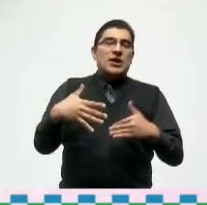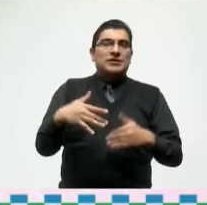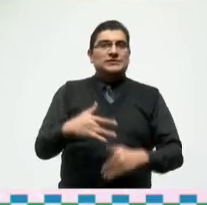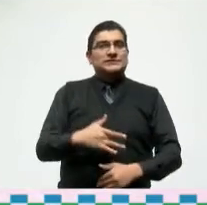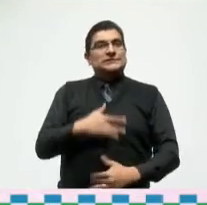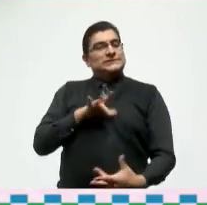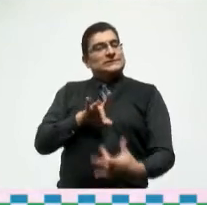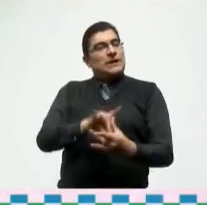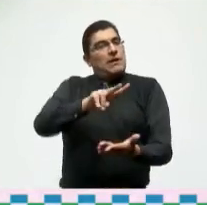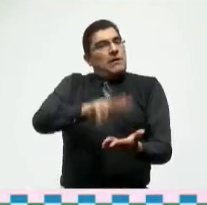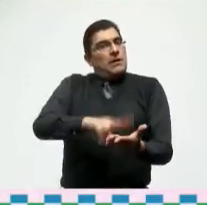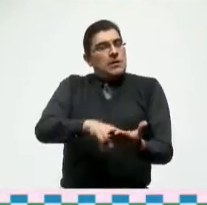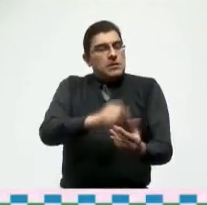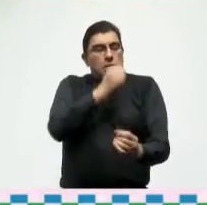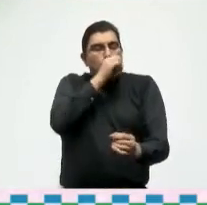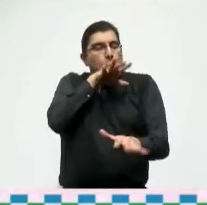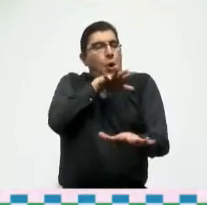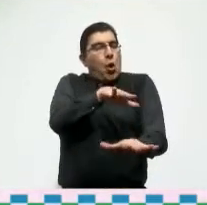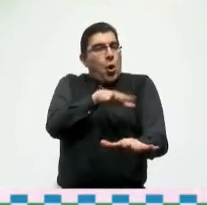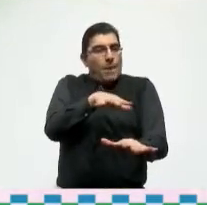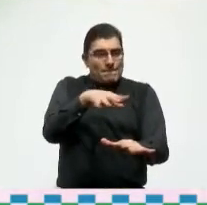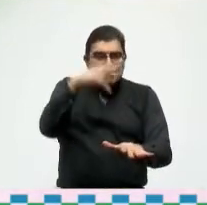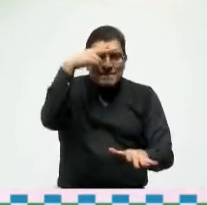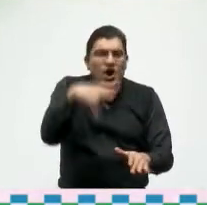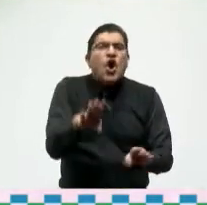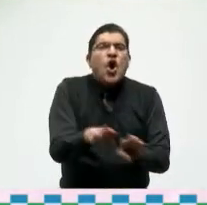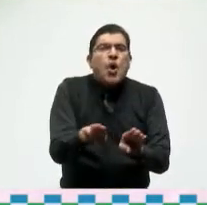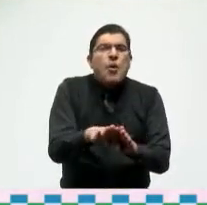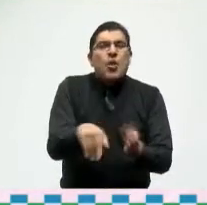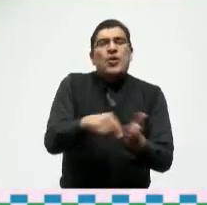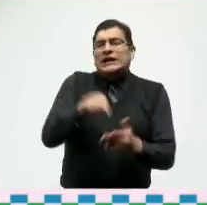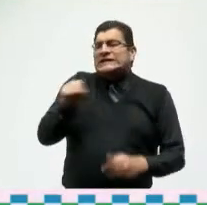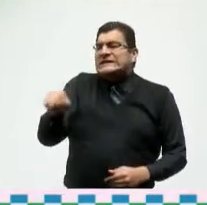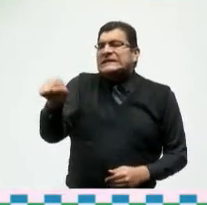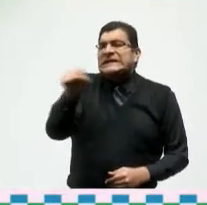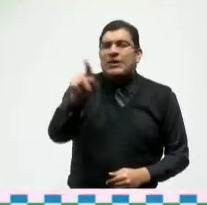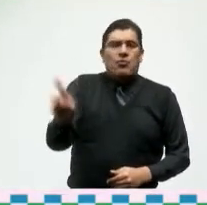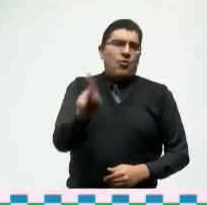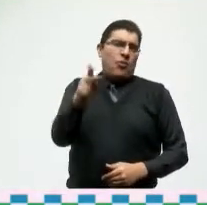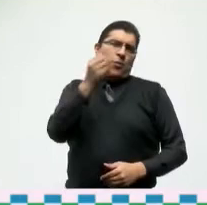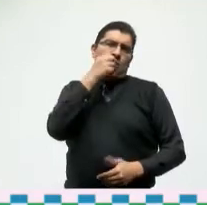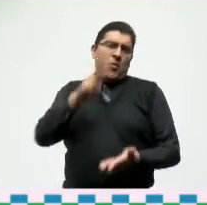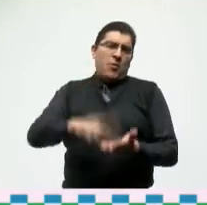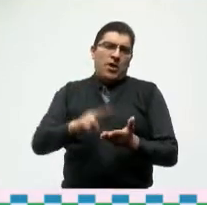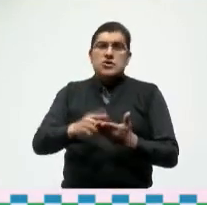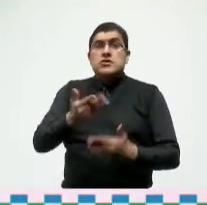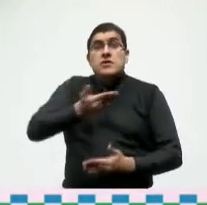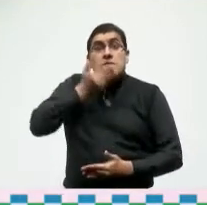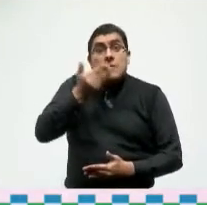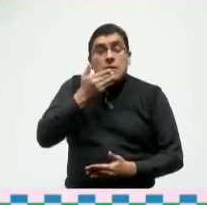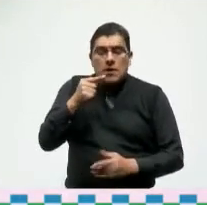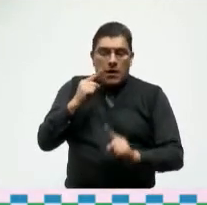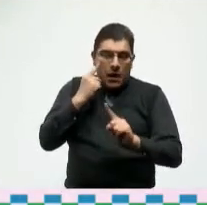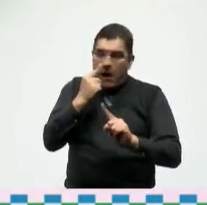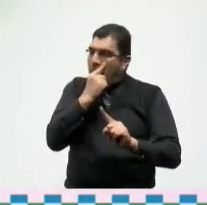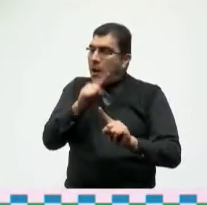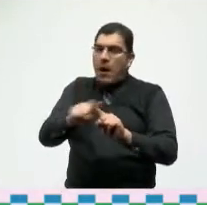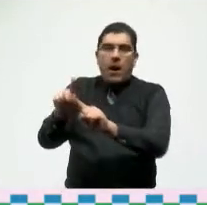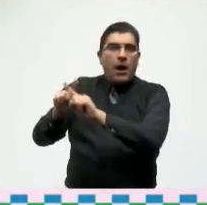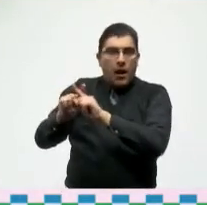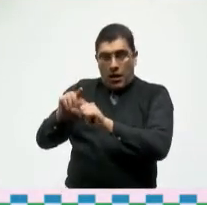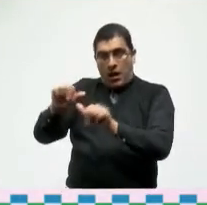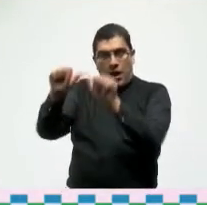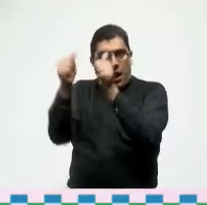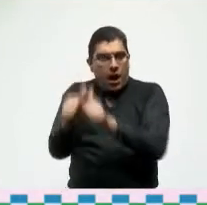de México se perciben en sus pueblos donde las costumbres y manifestaciones artísticas y